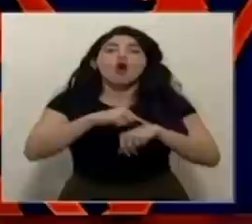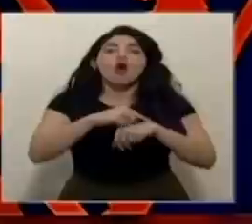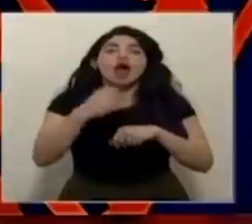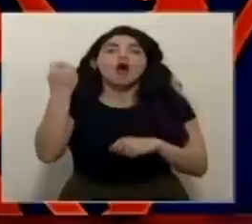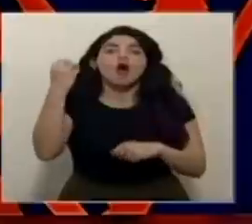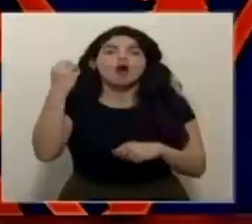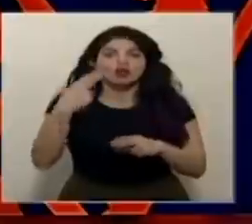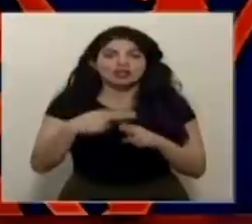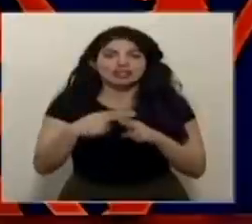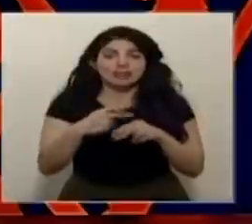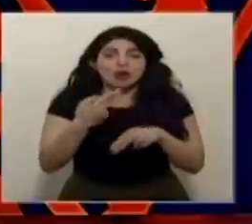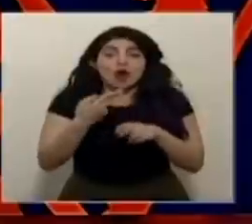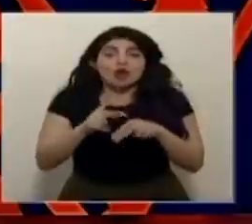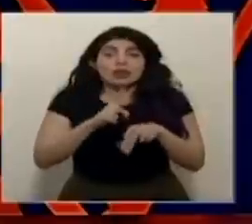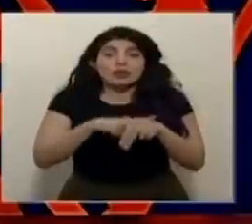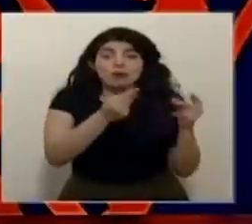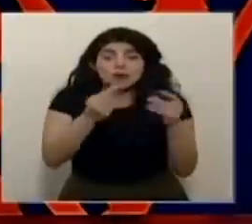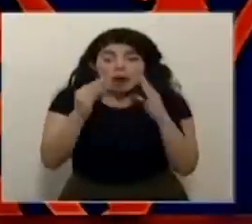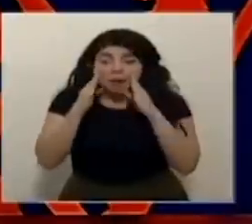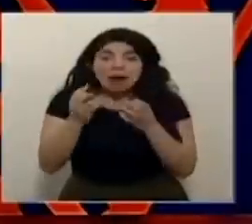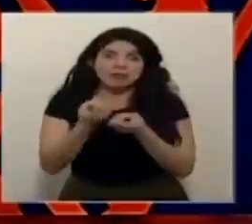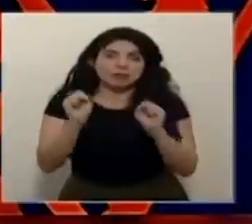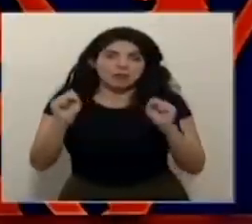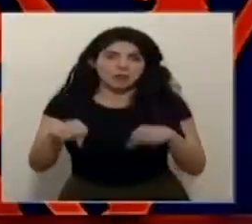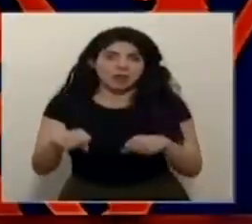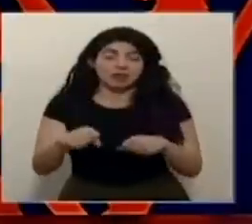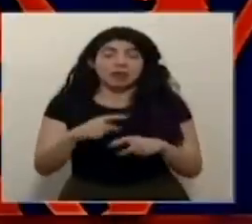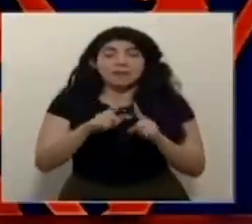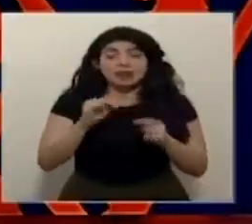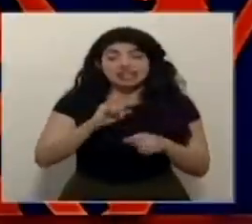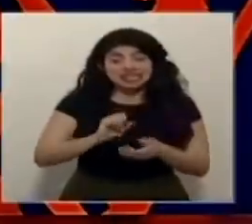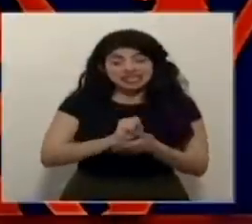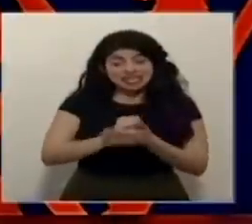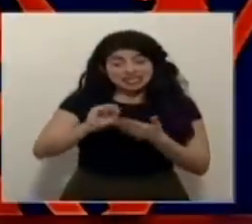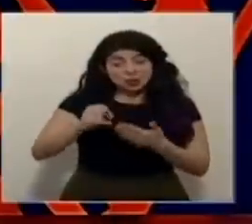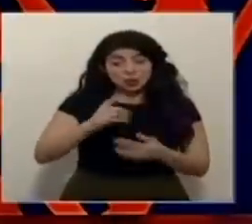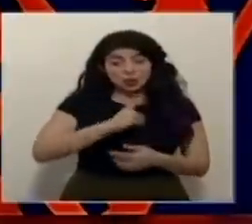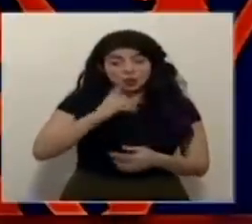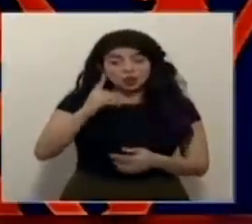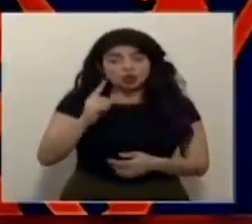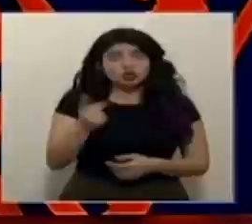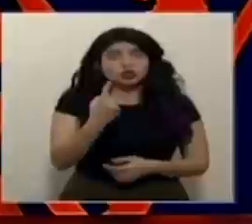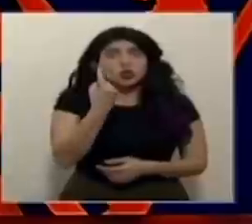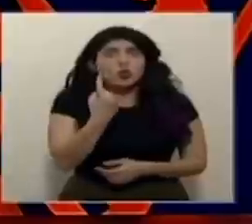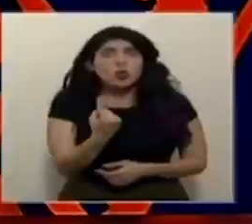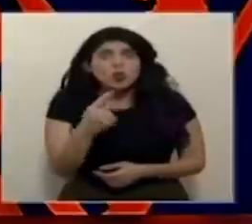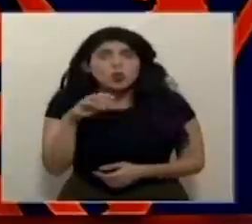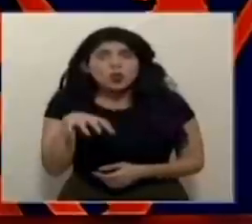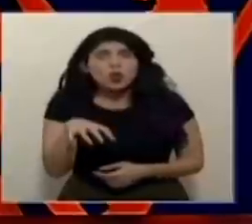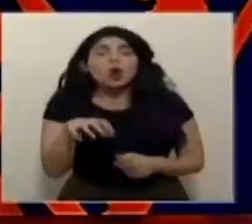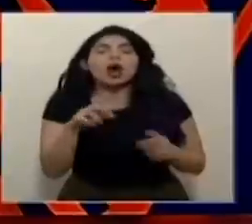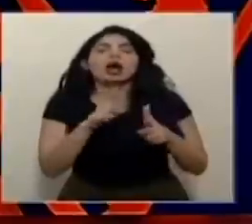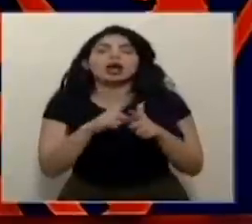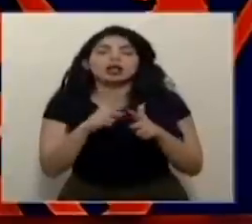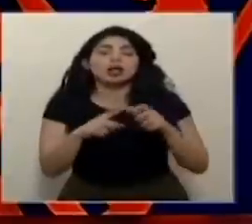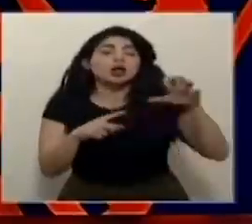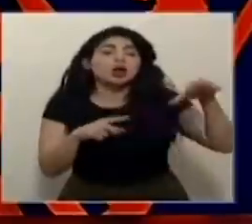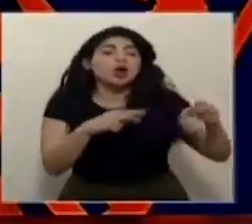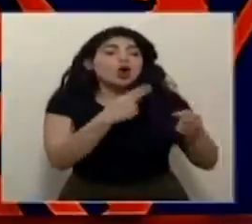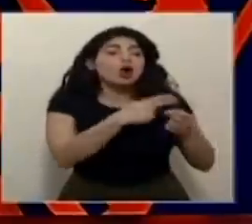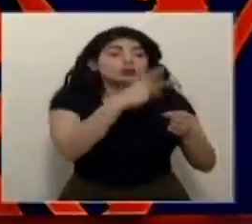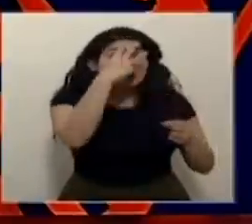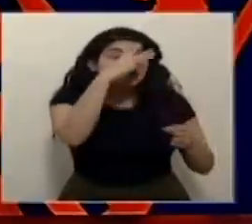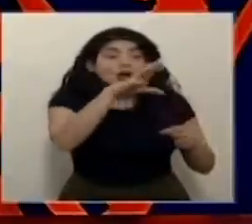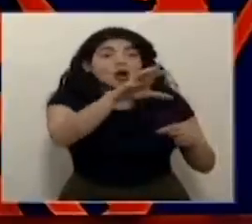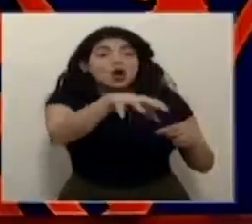habilitada una sala de operaciones para atender este tipo de emergencias, definimos que el resto de hospitales de la red, el Hospital México y el